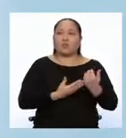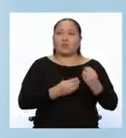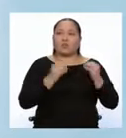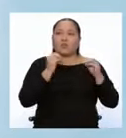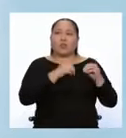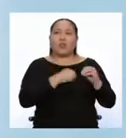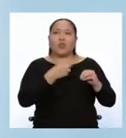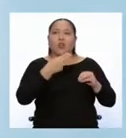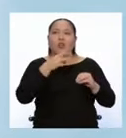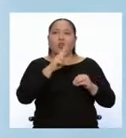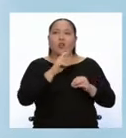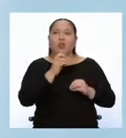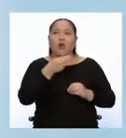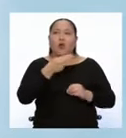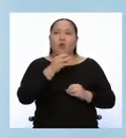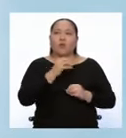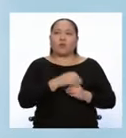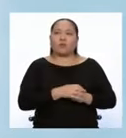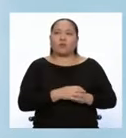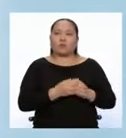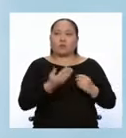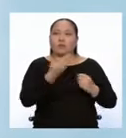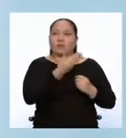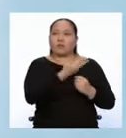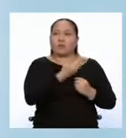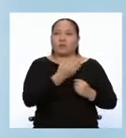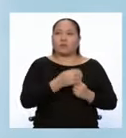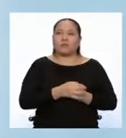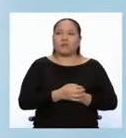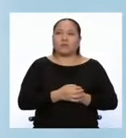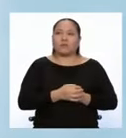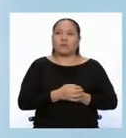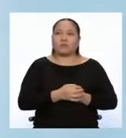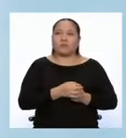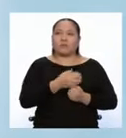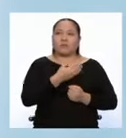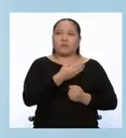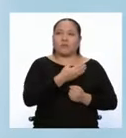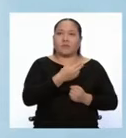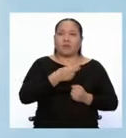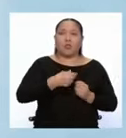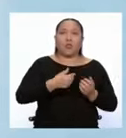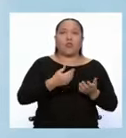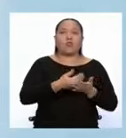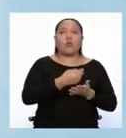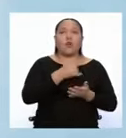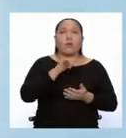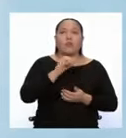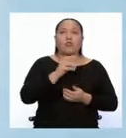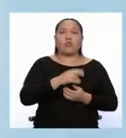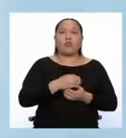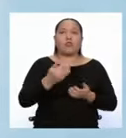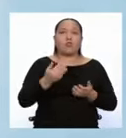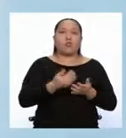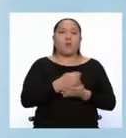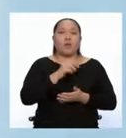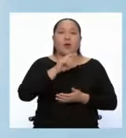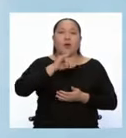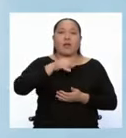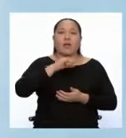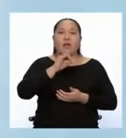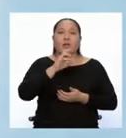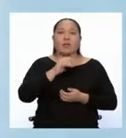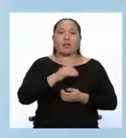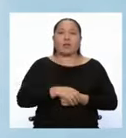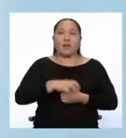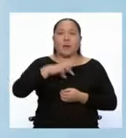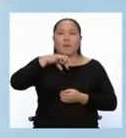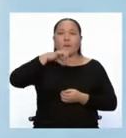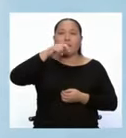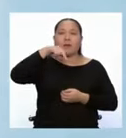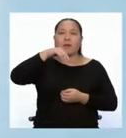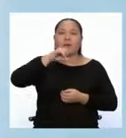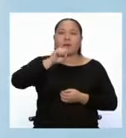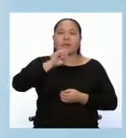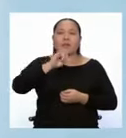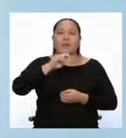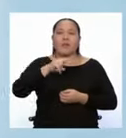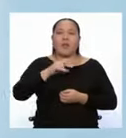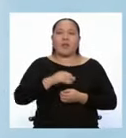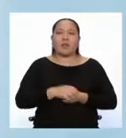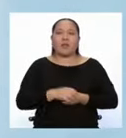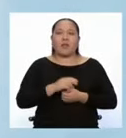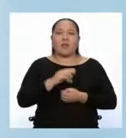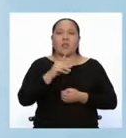Rhode Island, Connecticut, Nueva York, Nueva Jersey, Pennsylvania, Delaware,